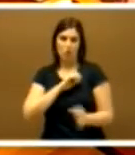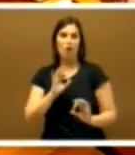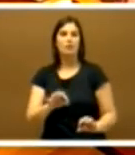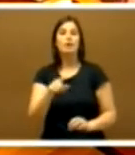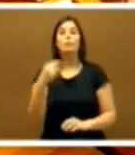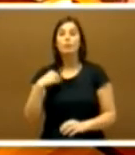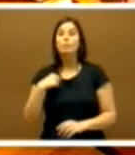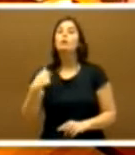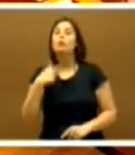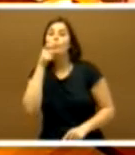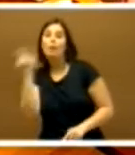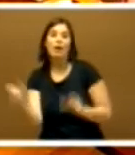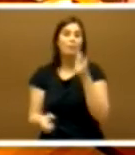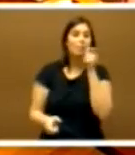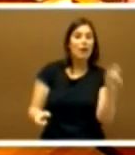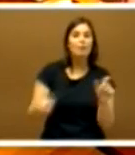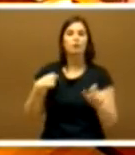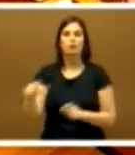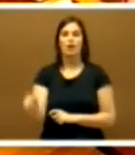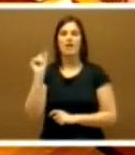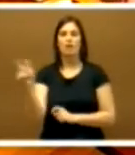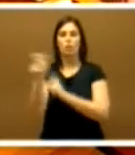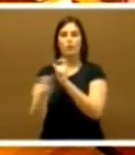con diferencia, con las personas.